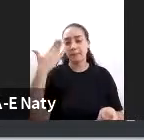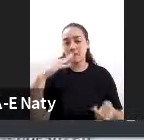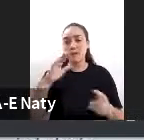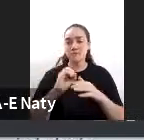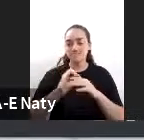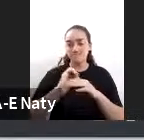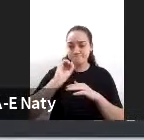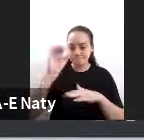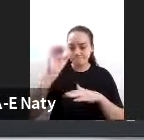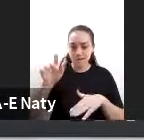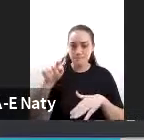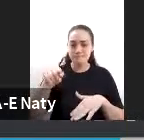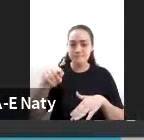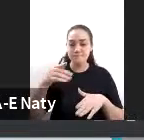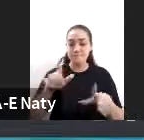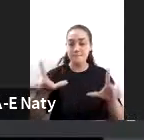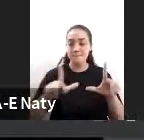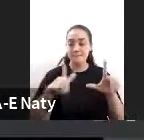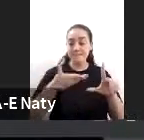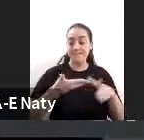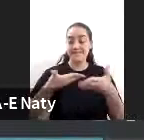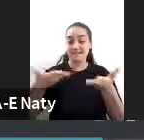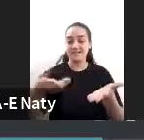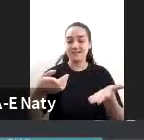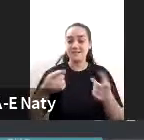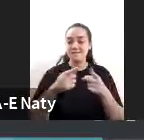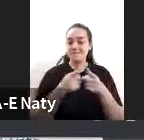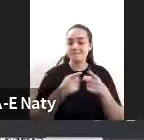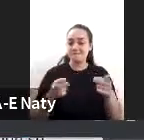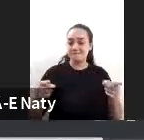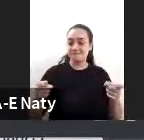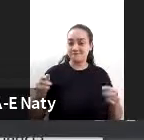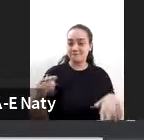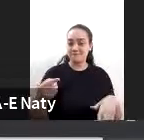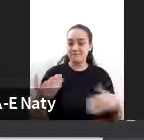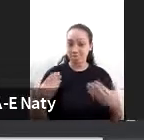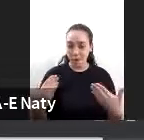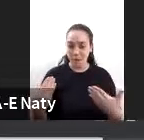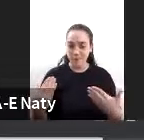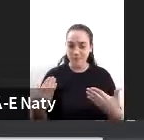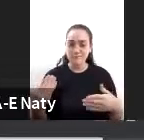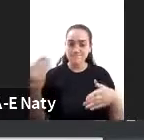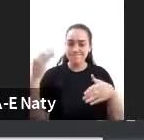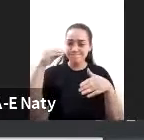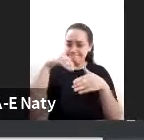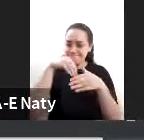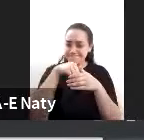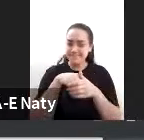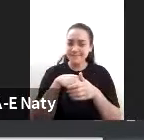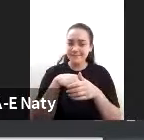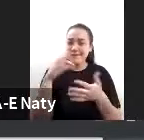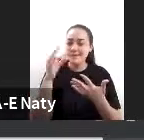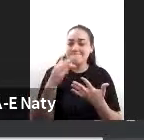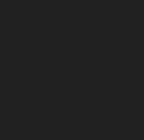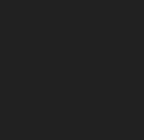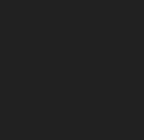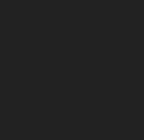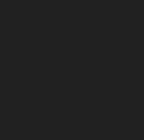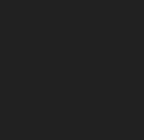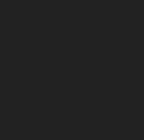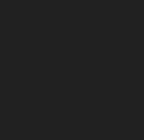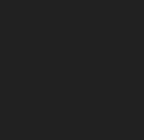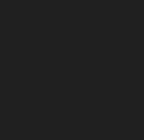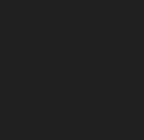poquito más larga pero ya podemos entrar en algún detalle si le dejo lugar ahí a mi